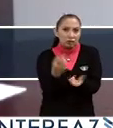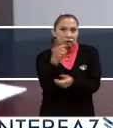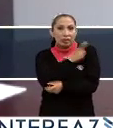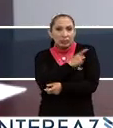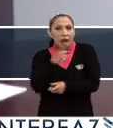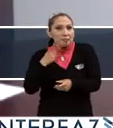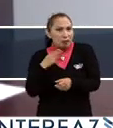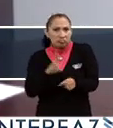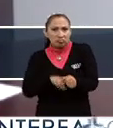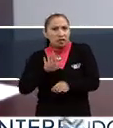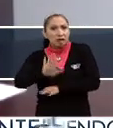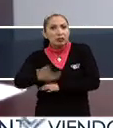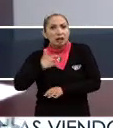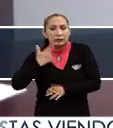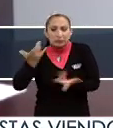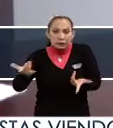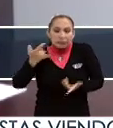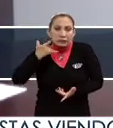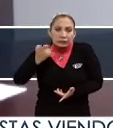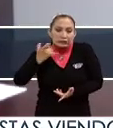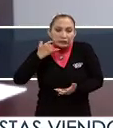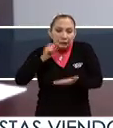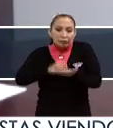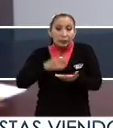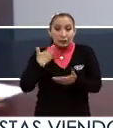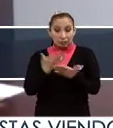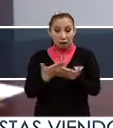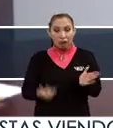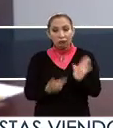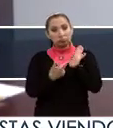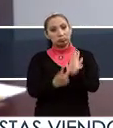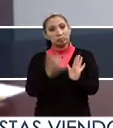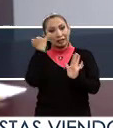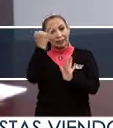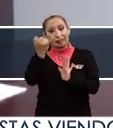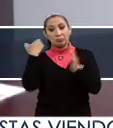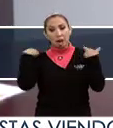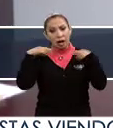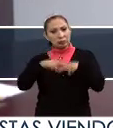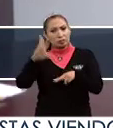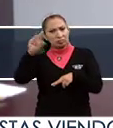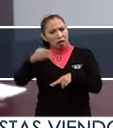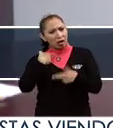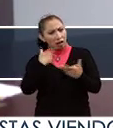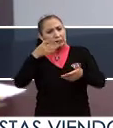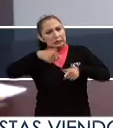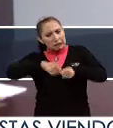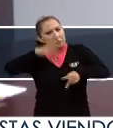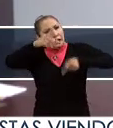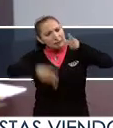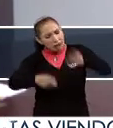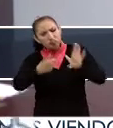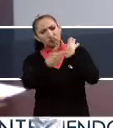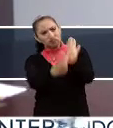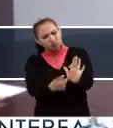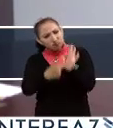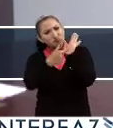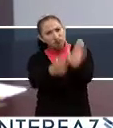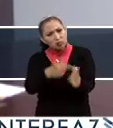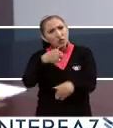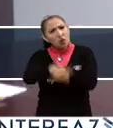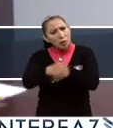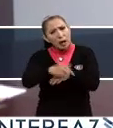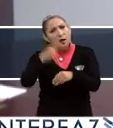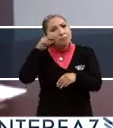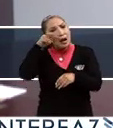tendría que ser natural, es ahora una batalla y este posicionamiento desde la academia de no dejar de estar dialogando y presentando los datos